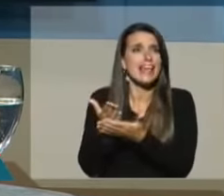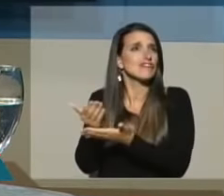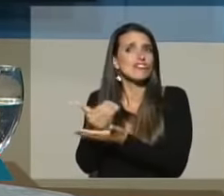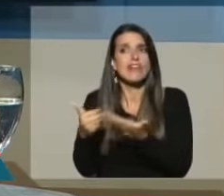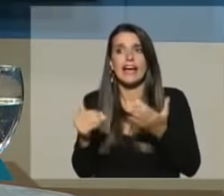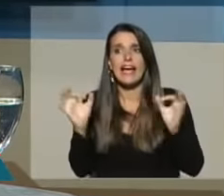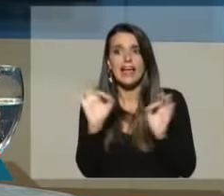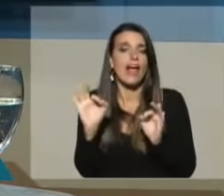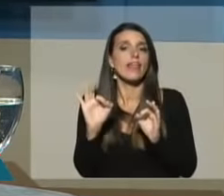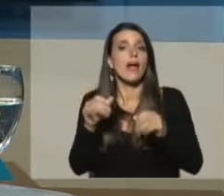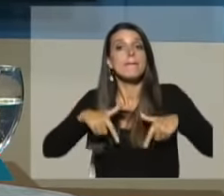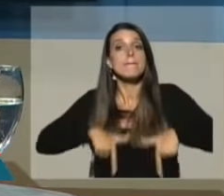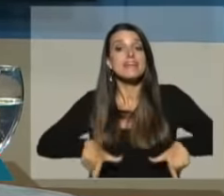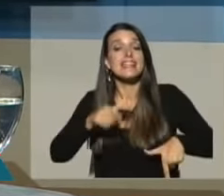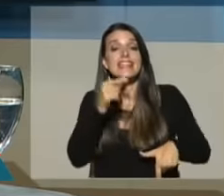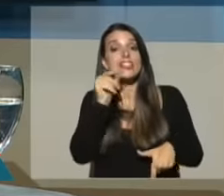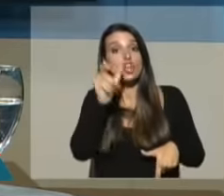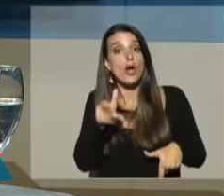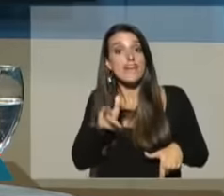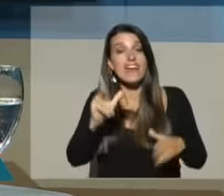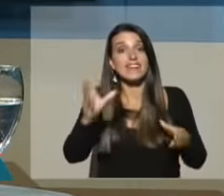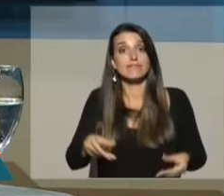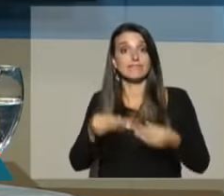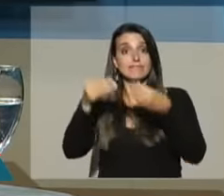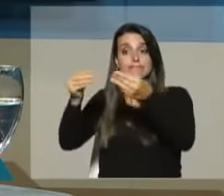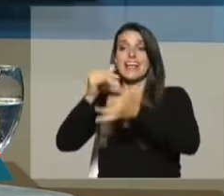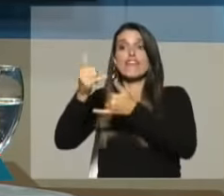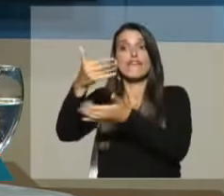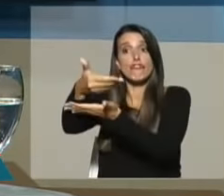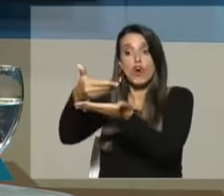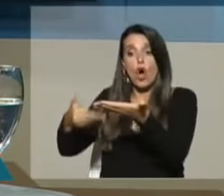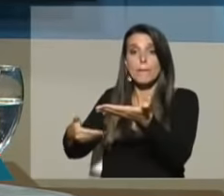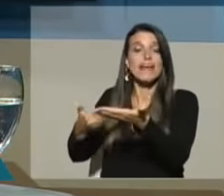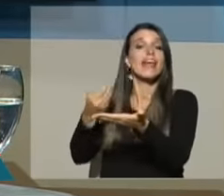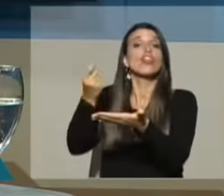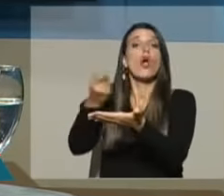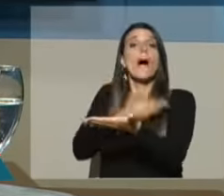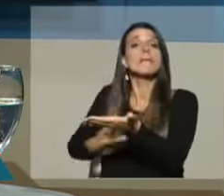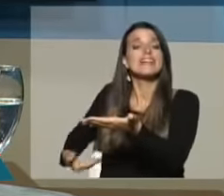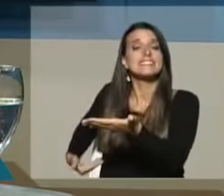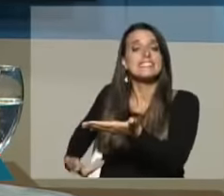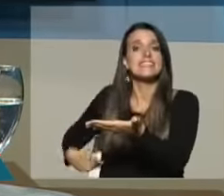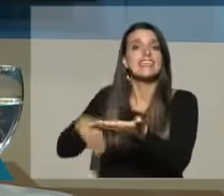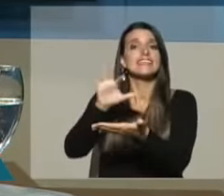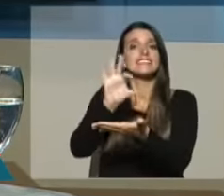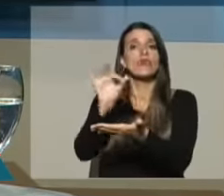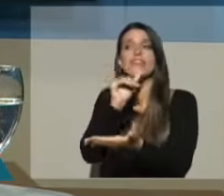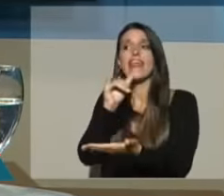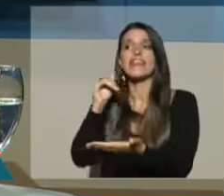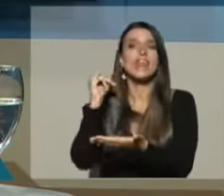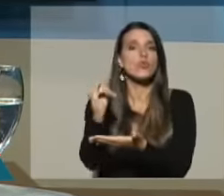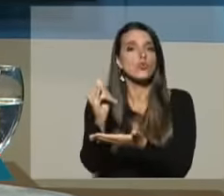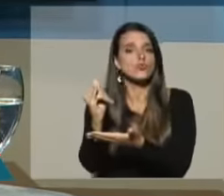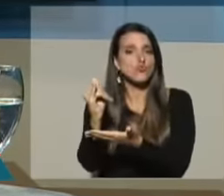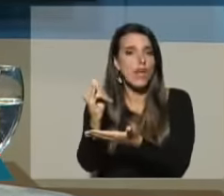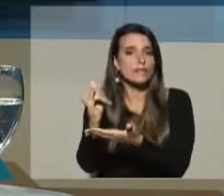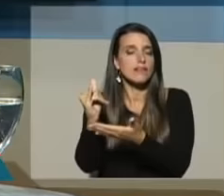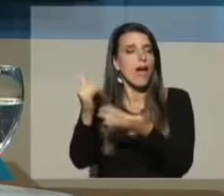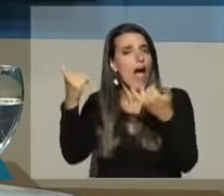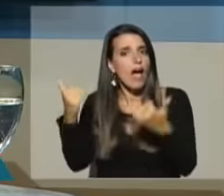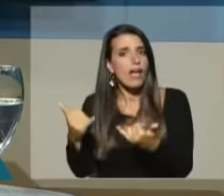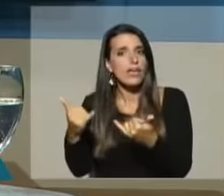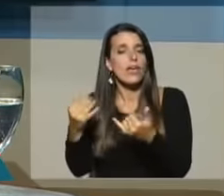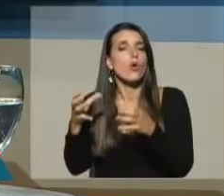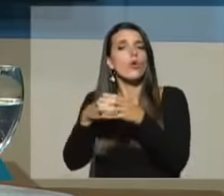ministro del Interior le acaba de entregar al presidente de la República un informe en el cual contesta las 50 denuncias que supuestamente existían,